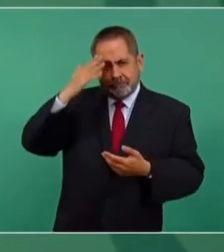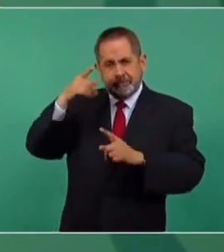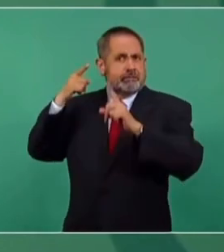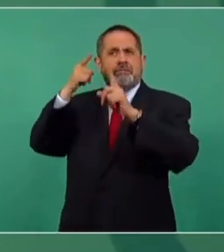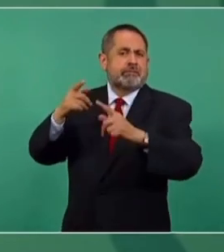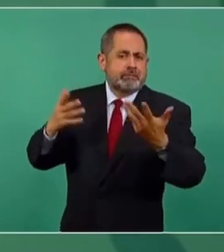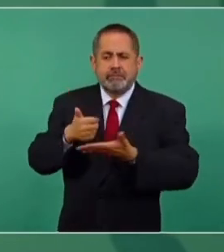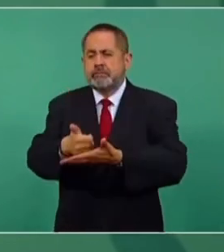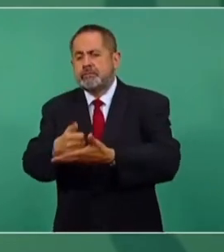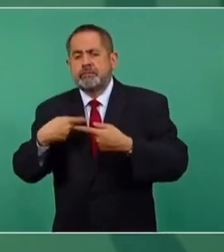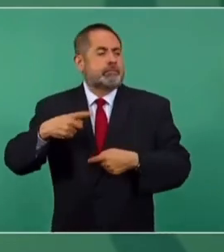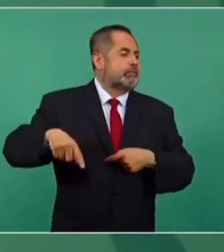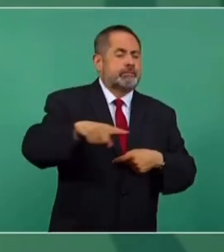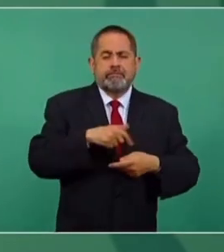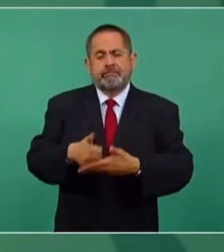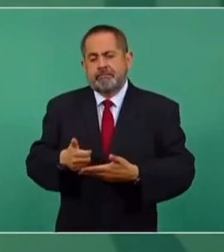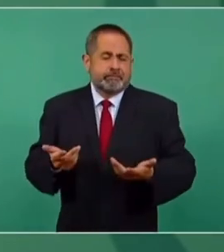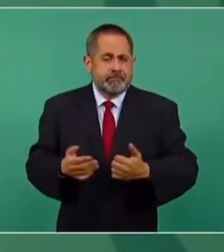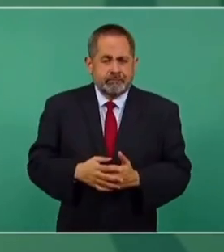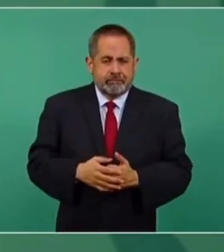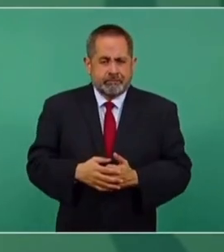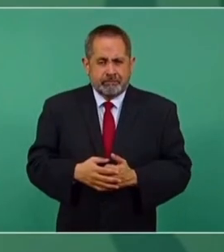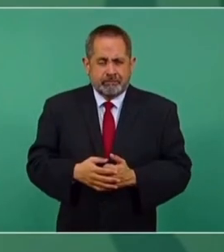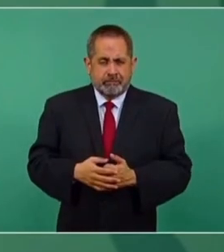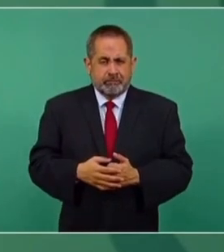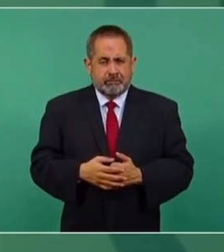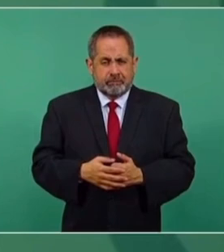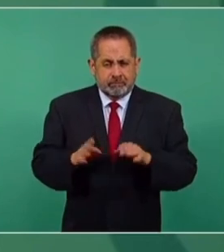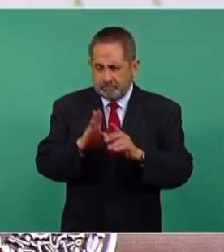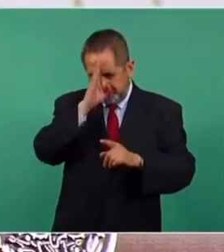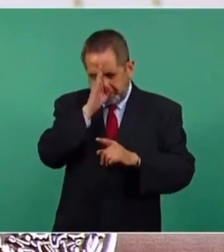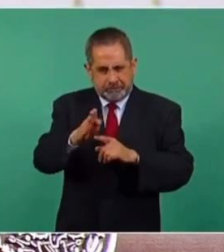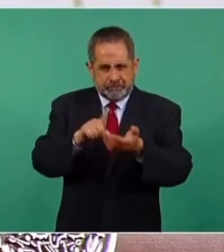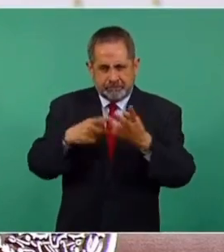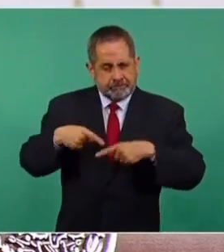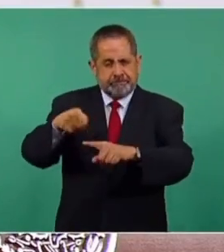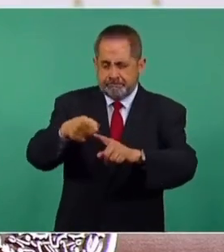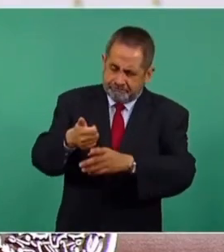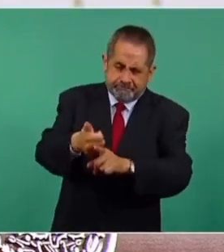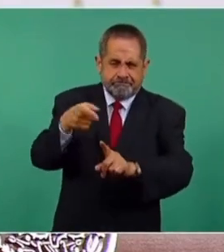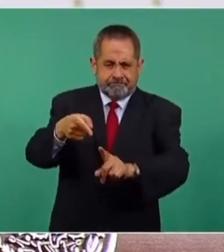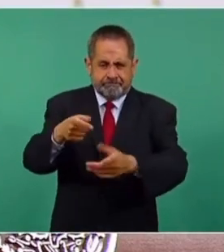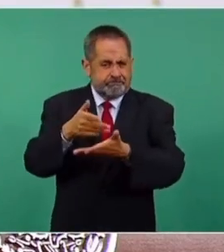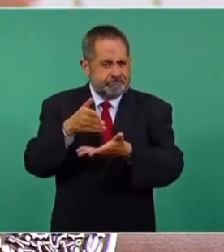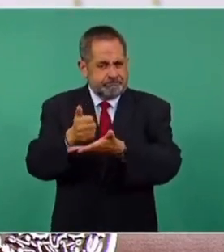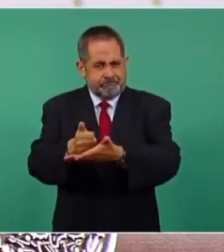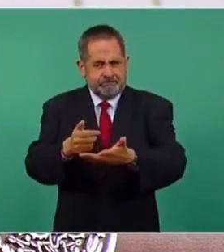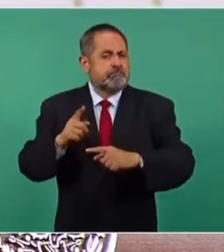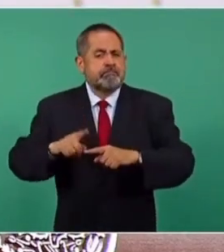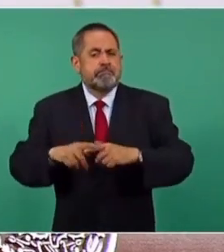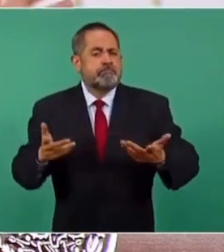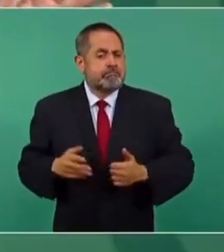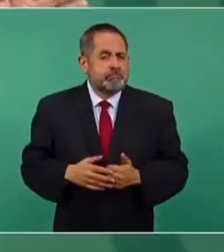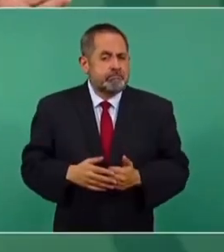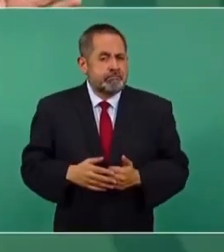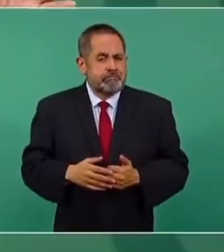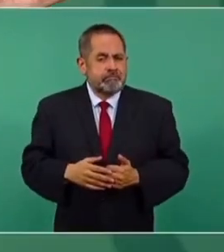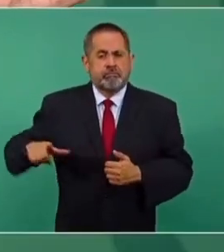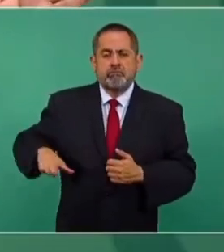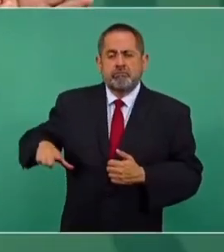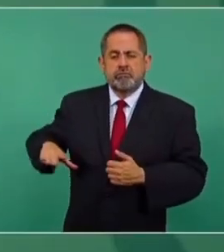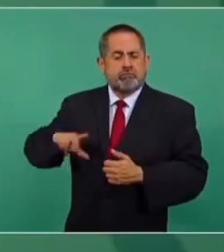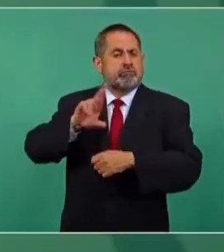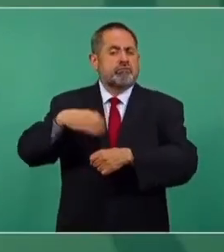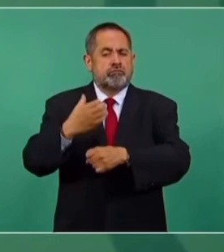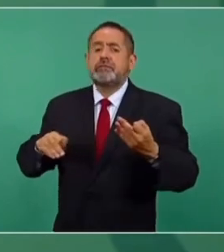es ayudar a la gente de manera directa, al ciudadano. Entonces, ¿quién lo hace? El